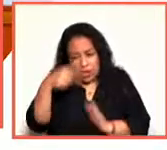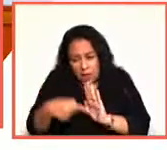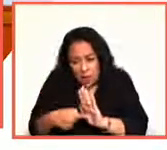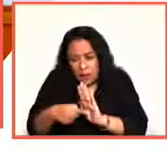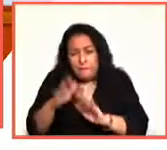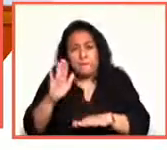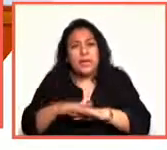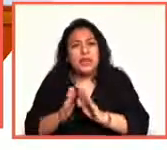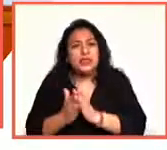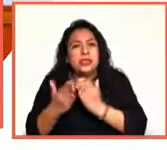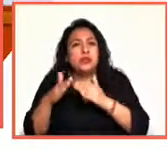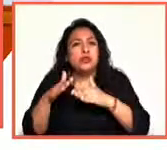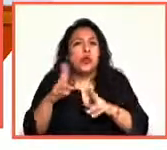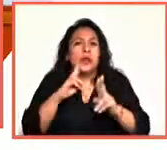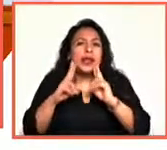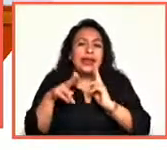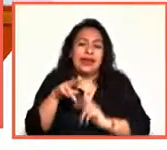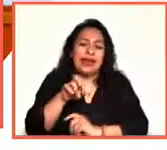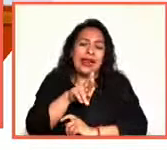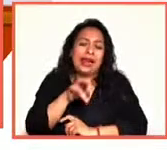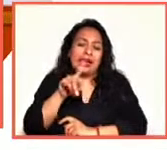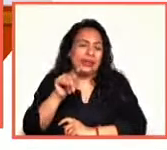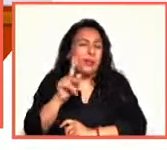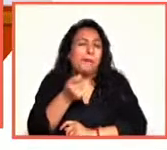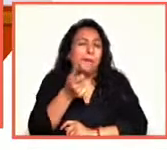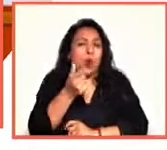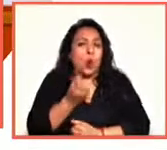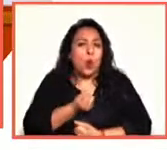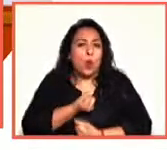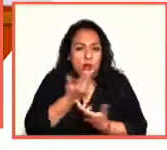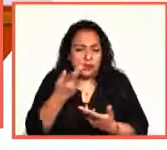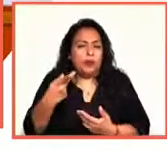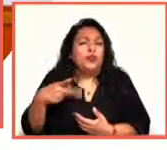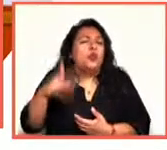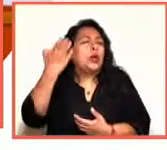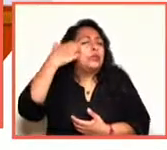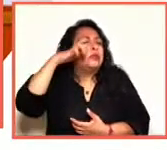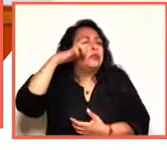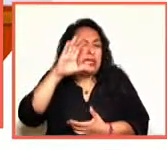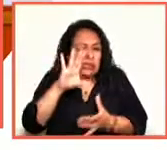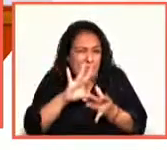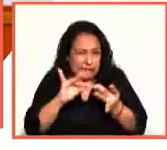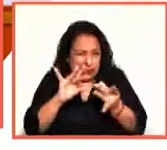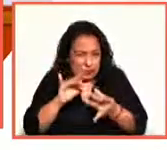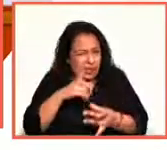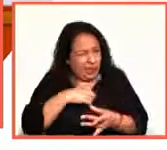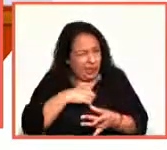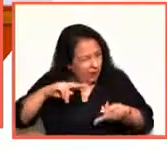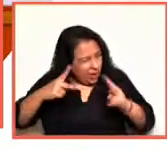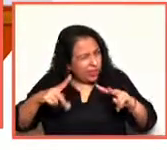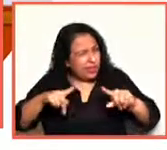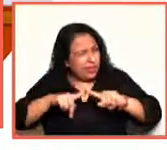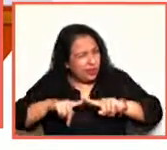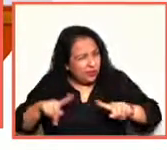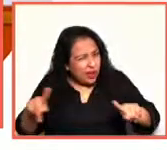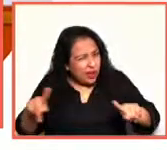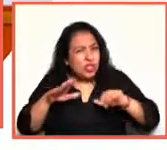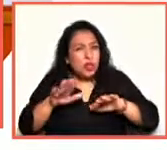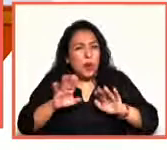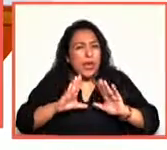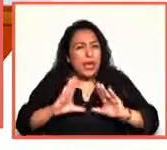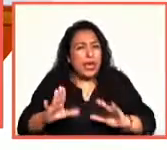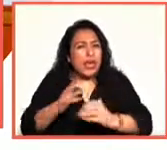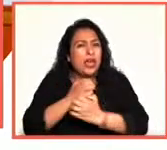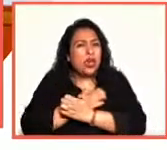de narrativa en un inicio que de poesía. A partir de tu experiencia, ¿crees que esto debería ser distinto en términos de la educación que